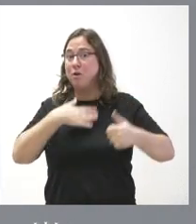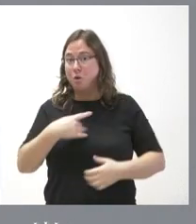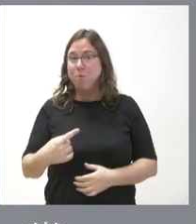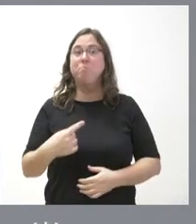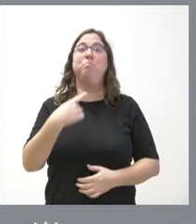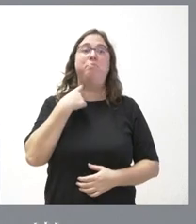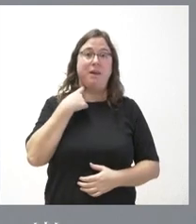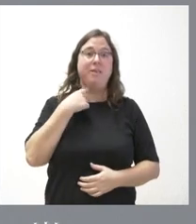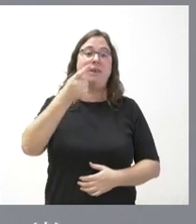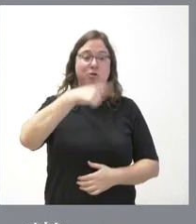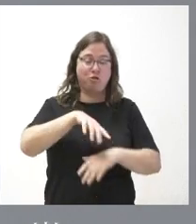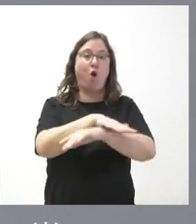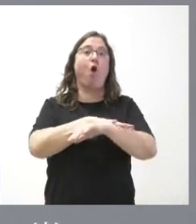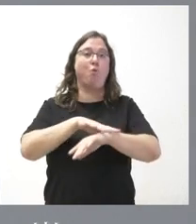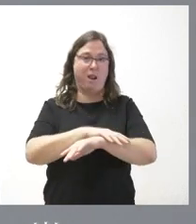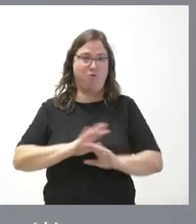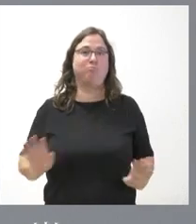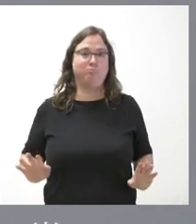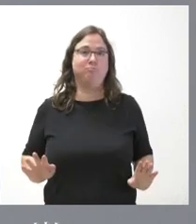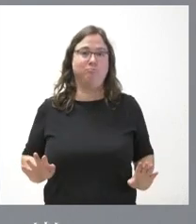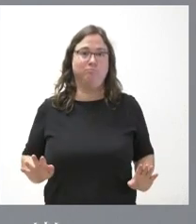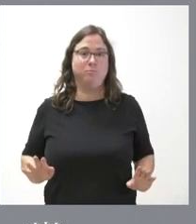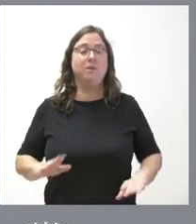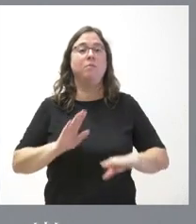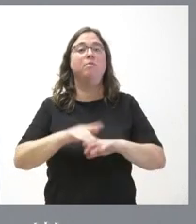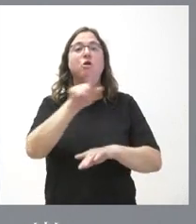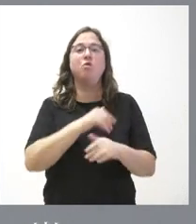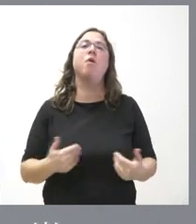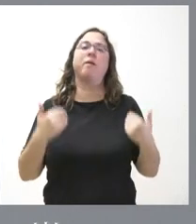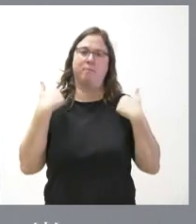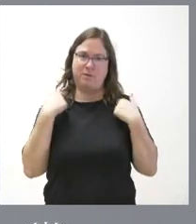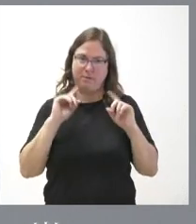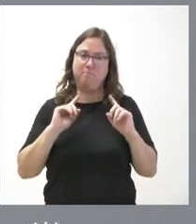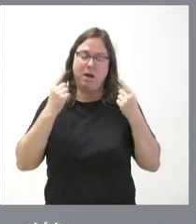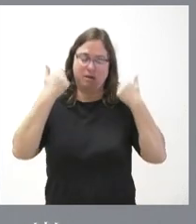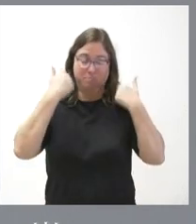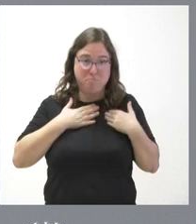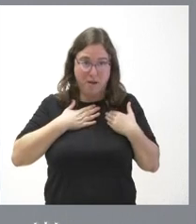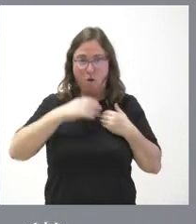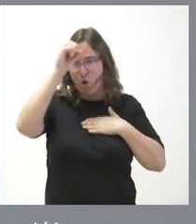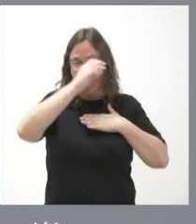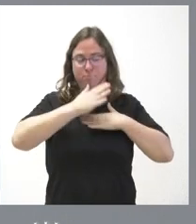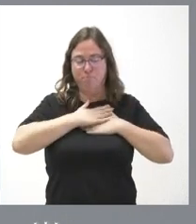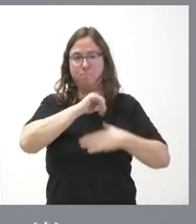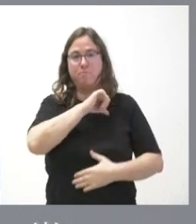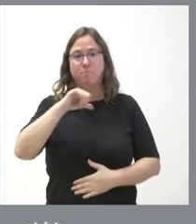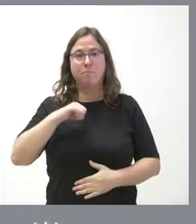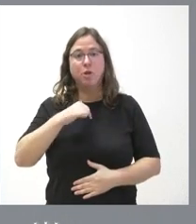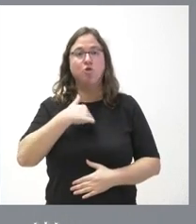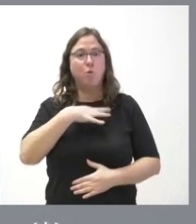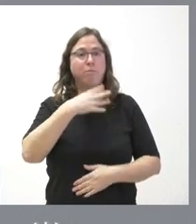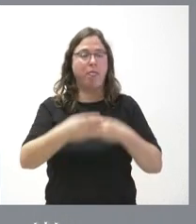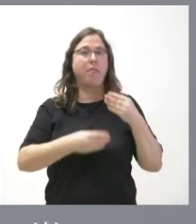los que estamos en el gobierno pero incluso nosotros tenemos una responsabilidad más importante y al menos a lo que a mí respecta la que pueda ejercer